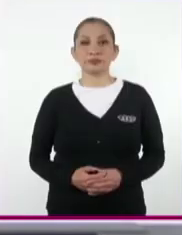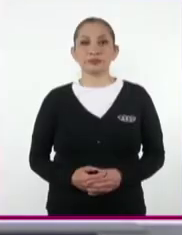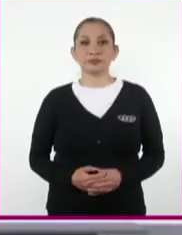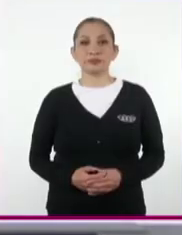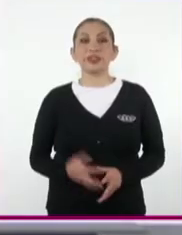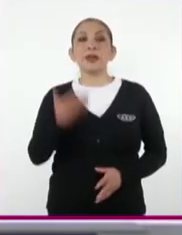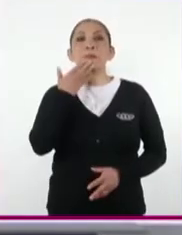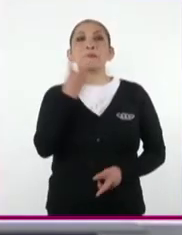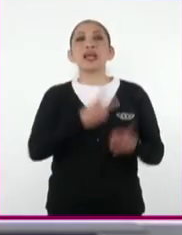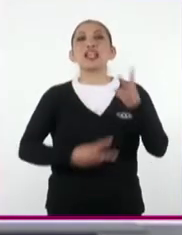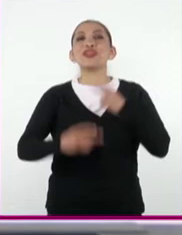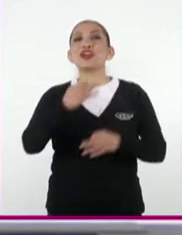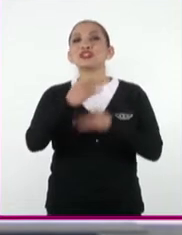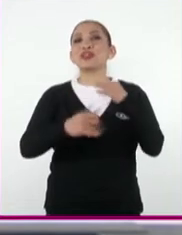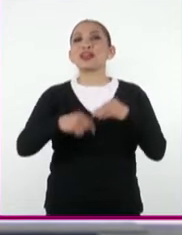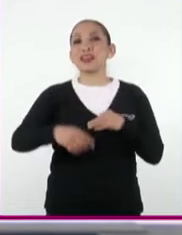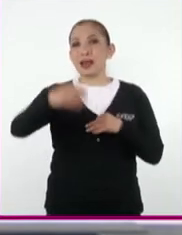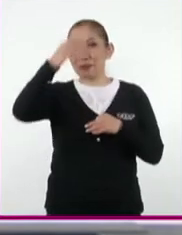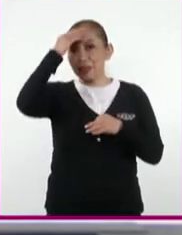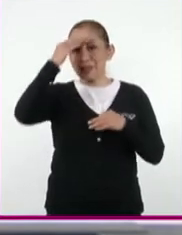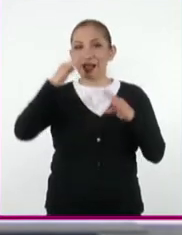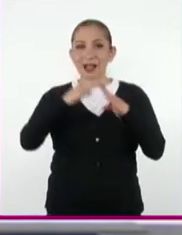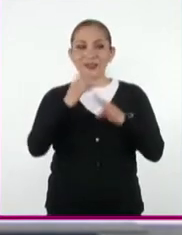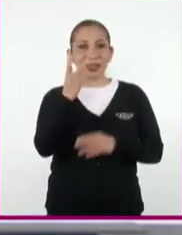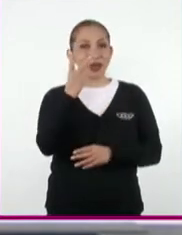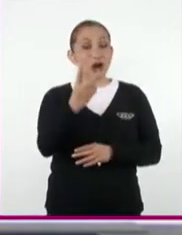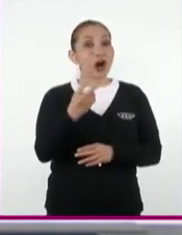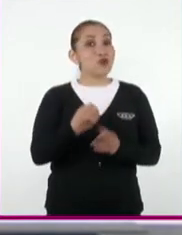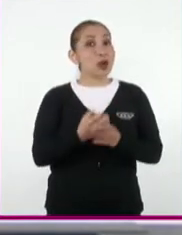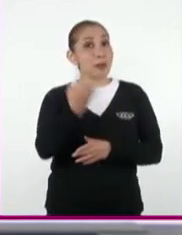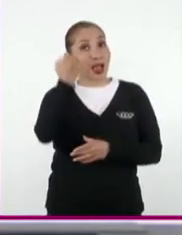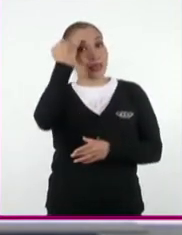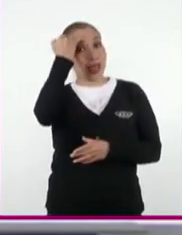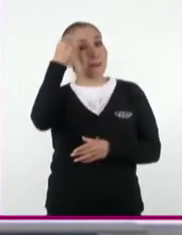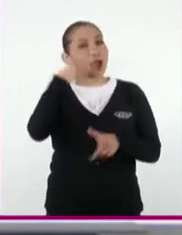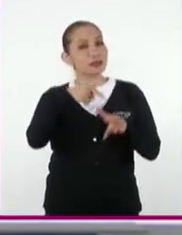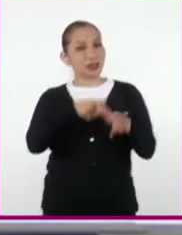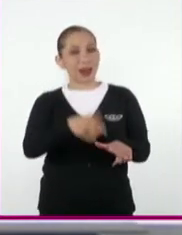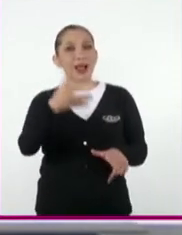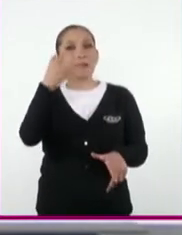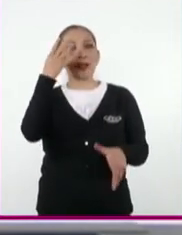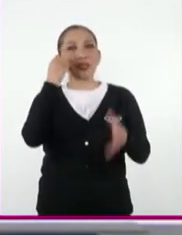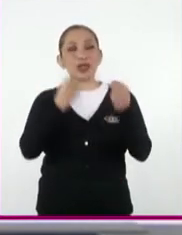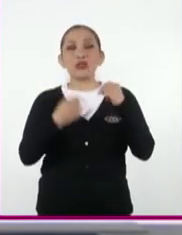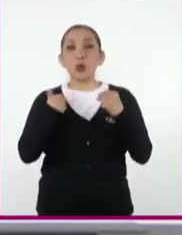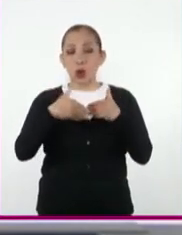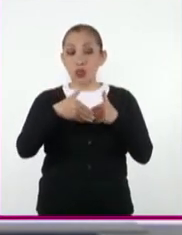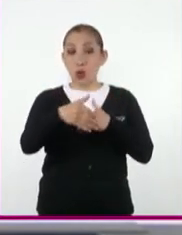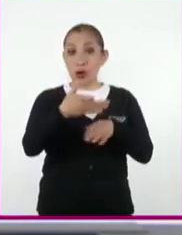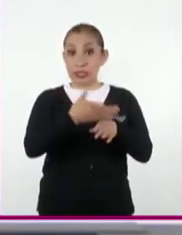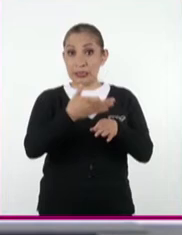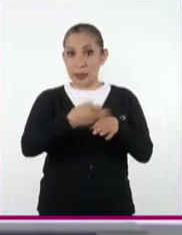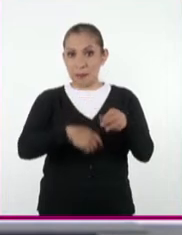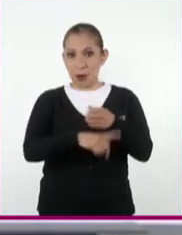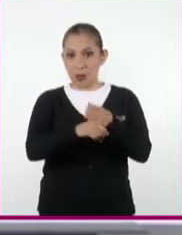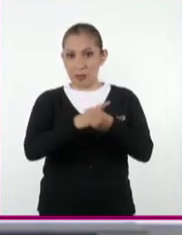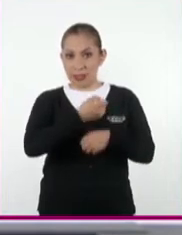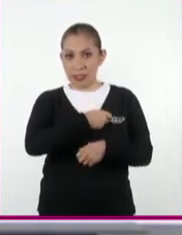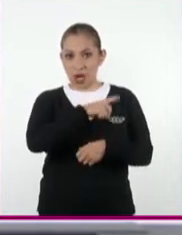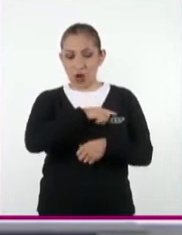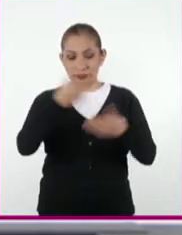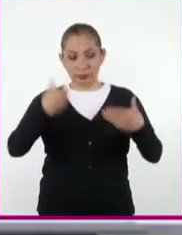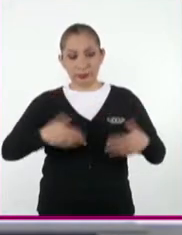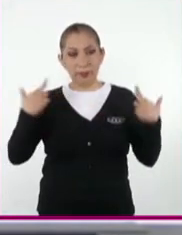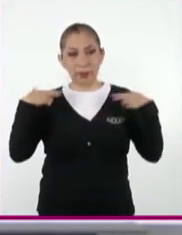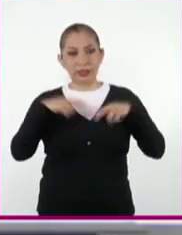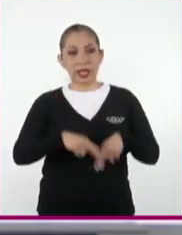Bienvenidas y bienvenidos a Aprenden Casa 2. Esta nueva propuesta para seguir aprendiendo durante la contingencia. Yo soy la